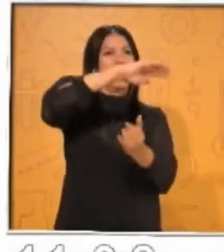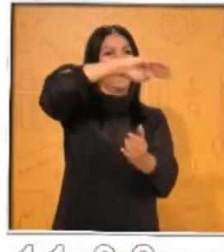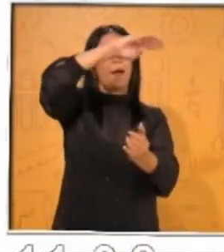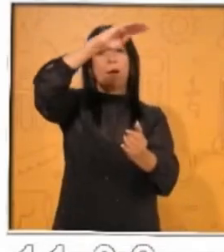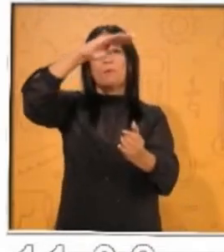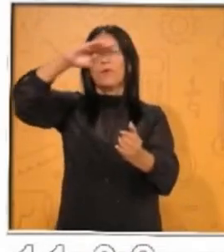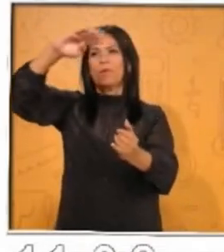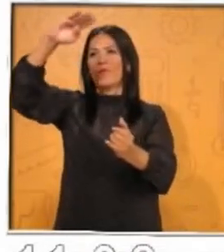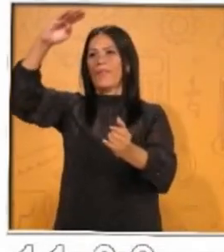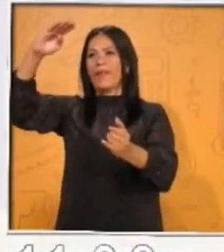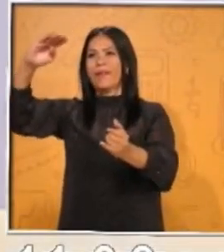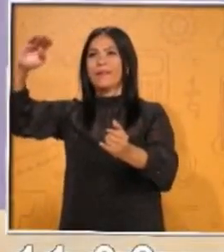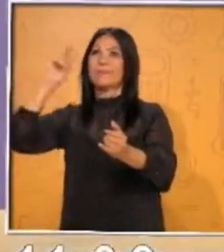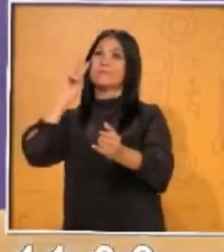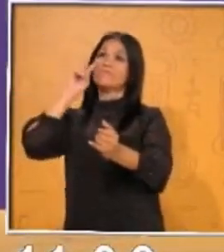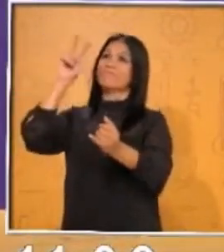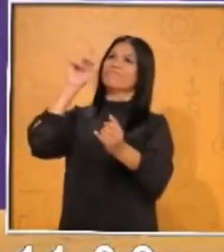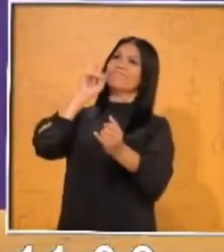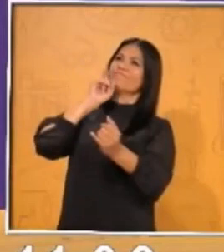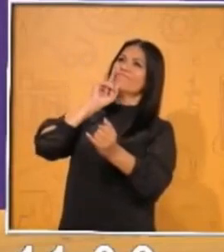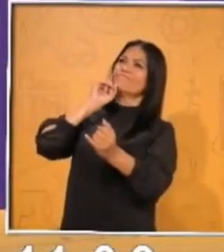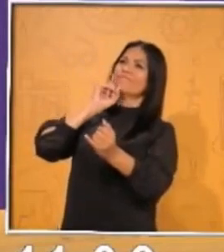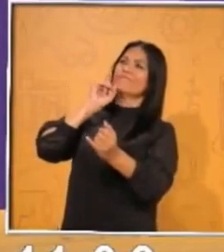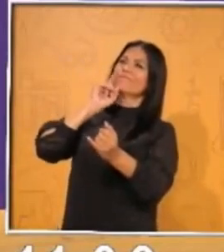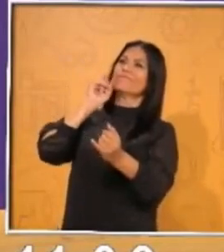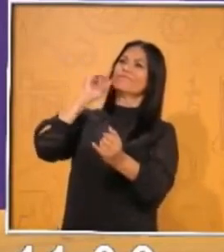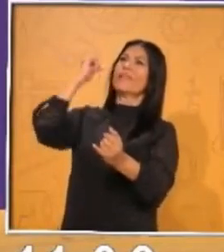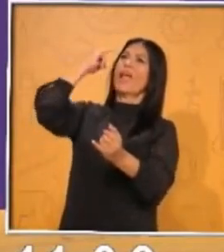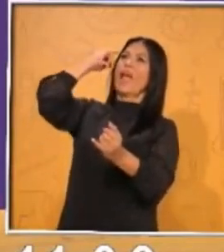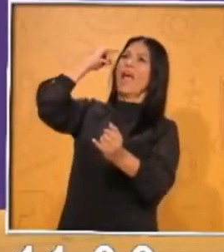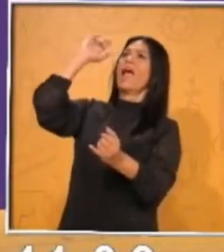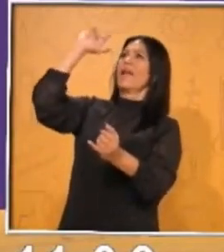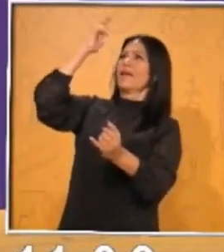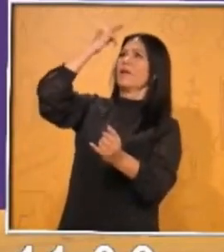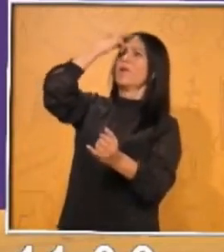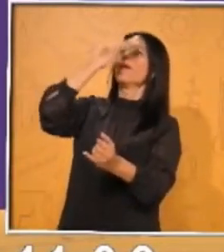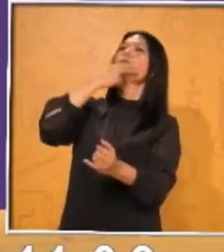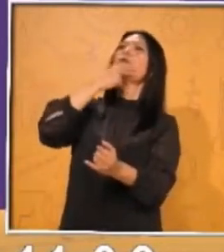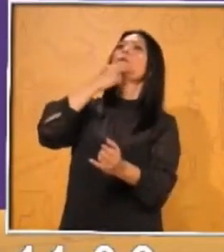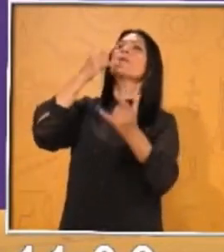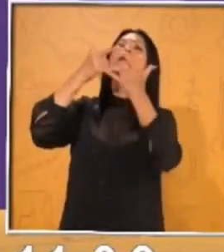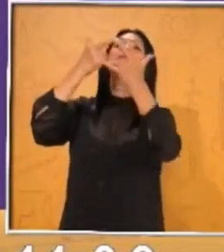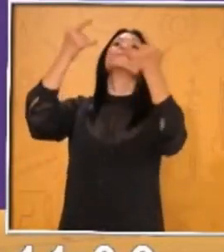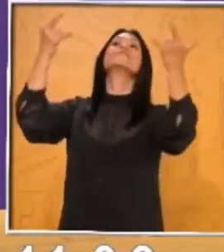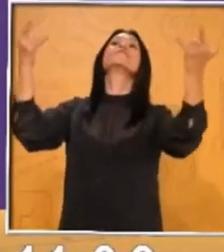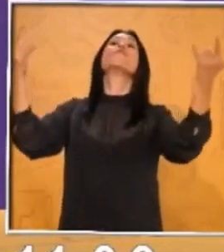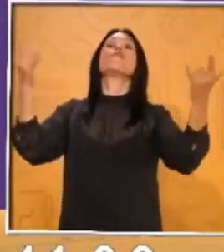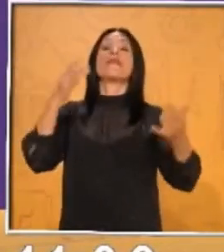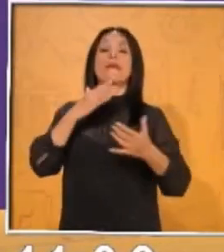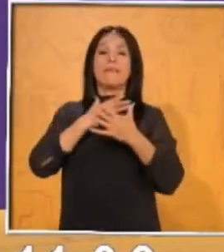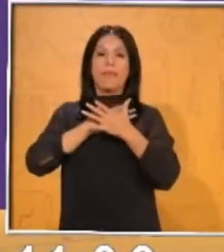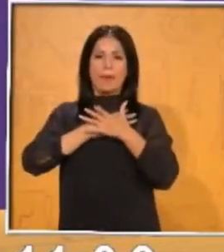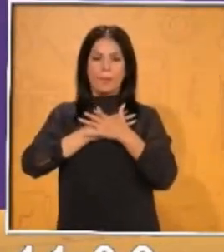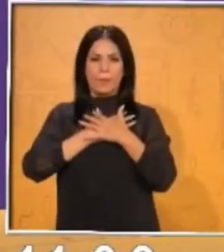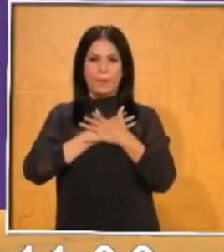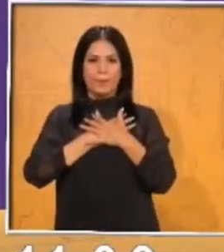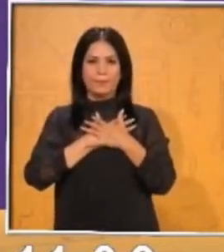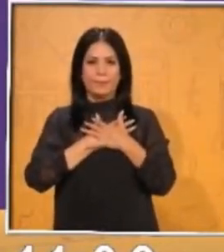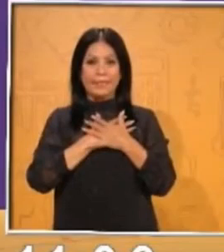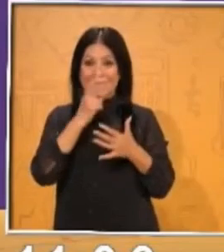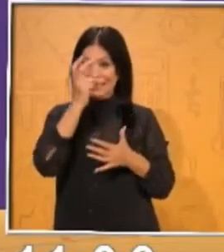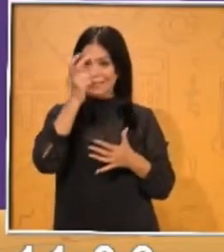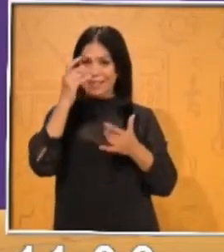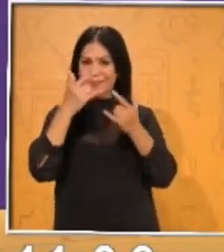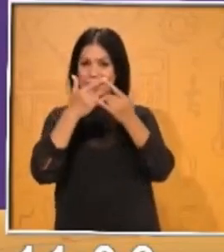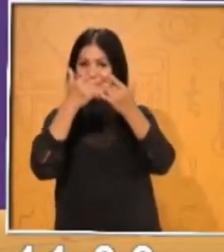historia, ¿verdad? Bueno, esta es la leyenda del origen de los volcanes de Popocatépetl e Istacigüen. Te pedí que